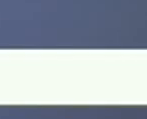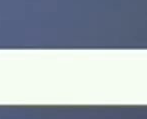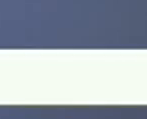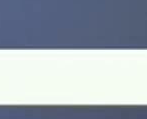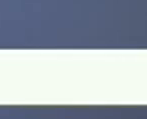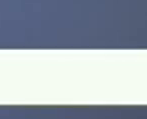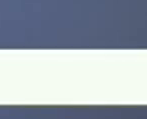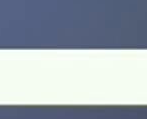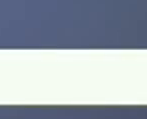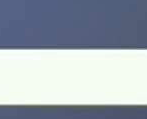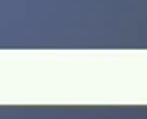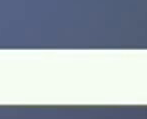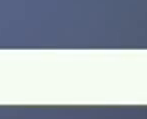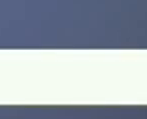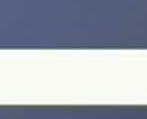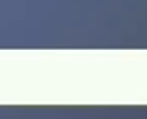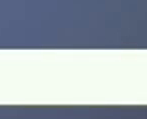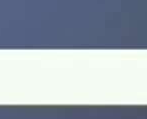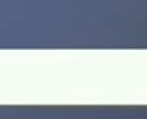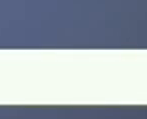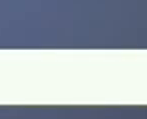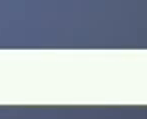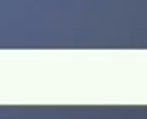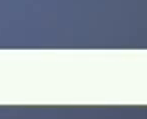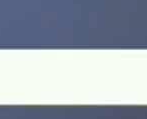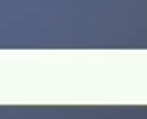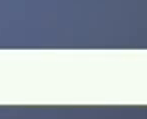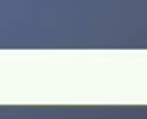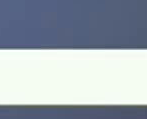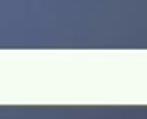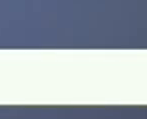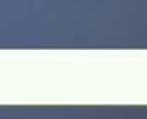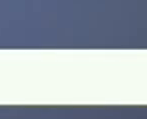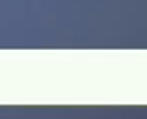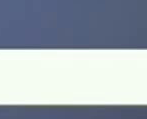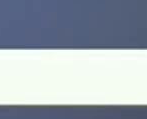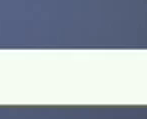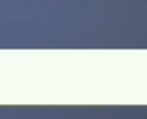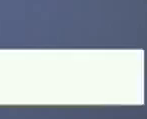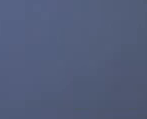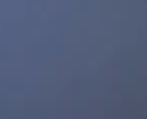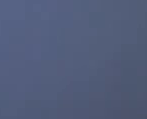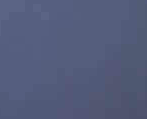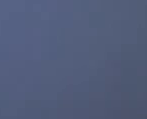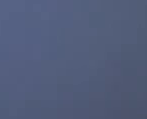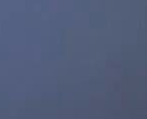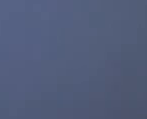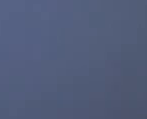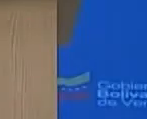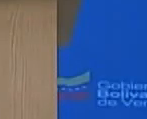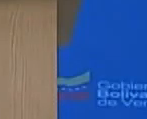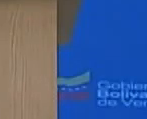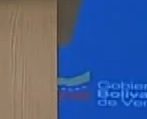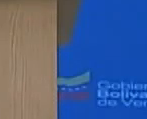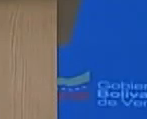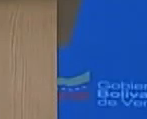Cifras actualizadas las ofrece la Vicepresidenta Ejecutiva de la República, la doctora Delcy Rodríguez Gómez. Adelante.